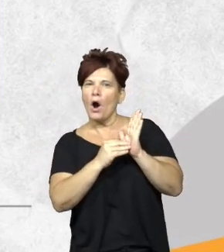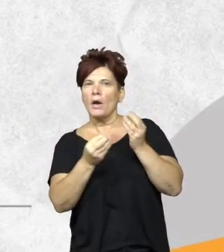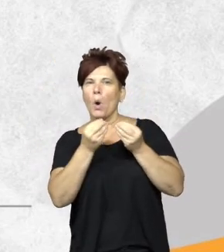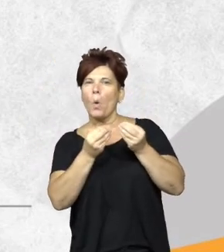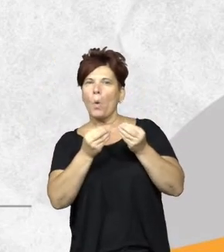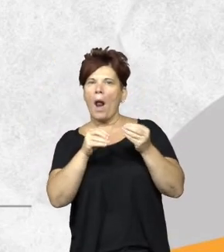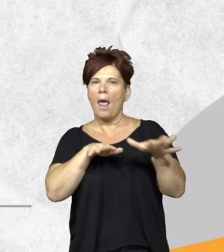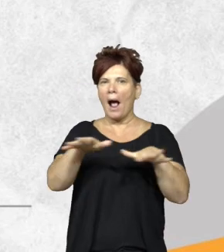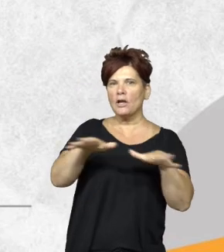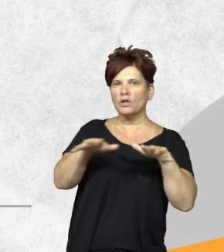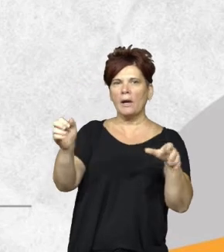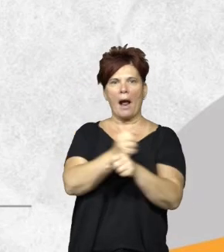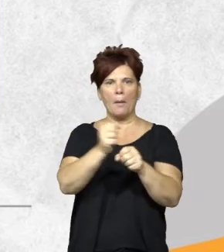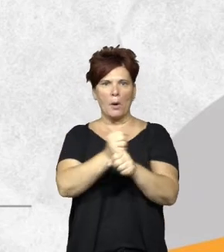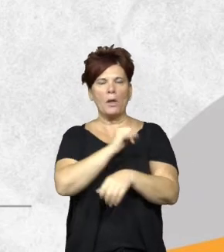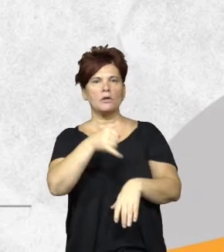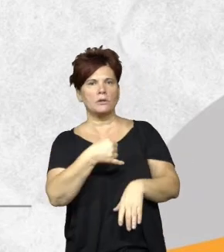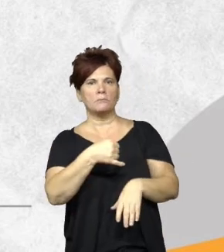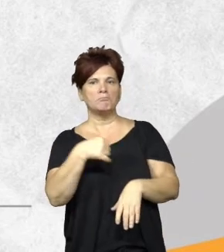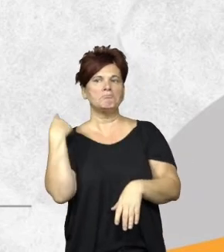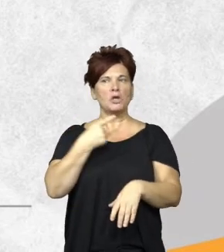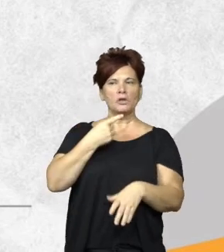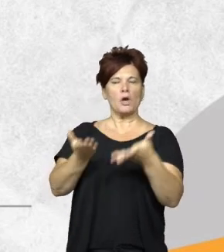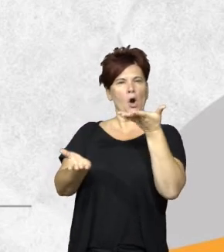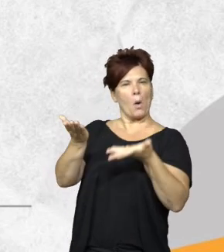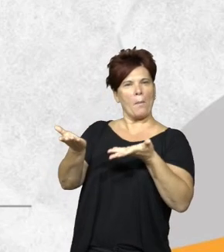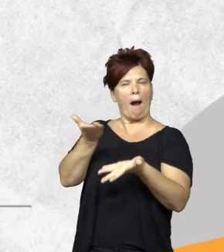fueron aprobadas y nosotros cruzamos esa información